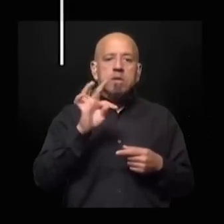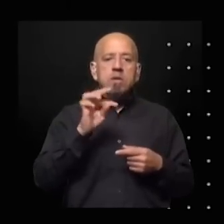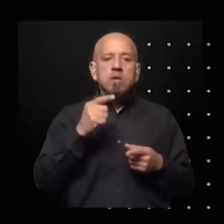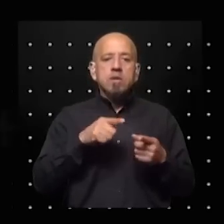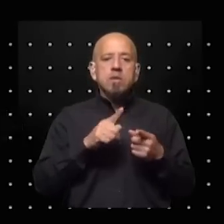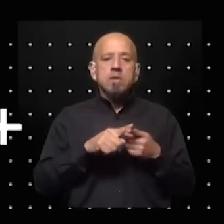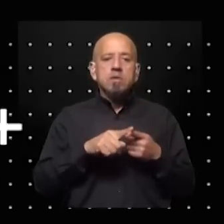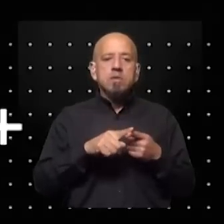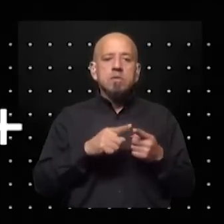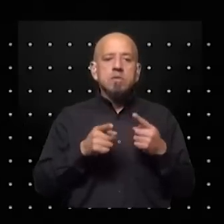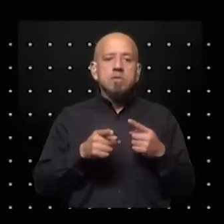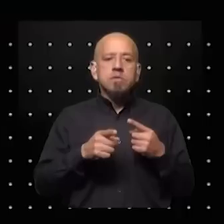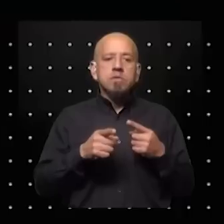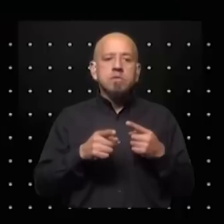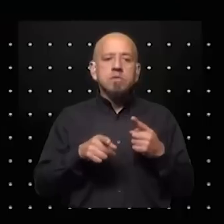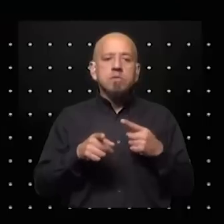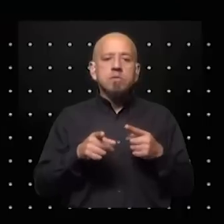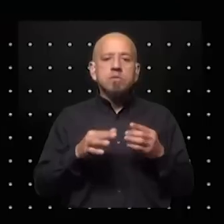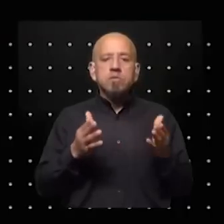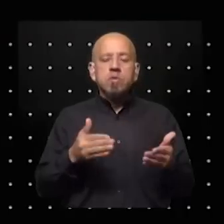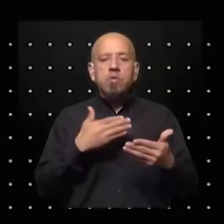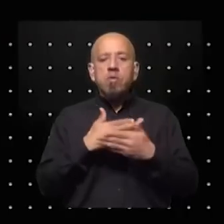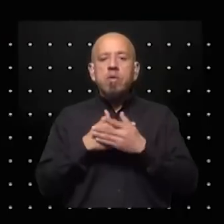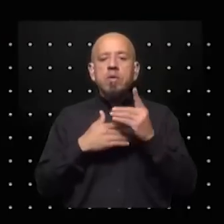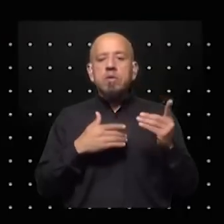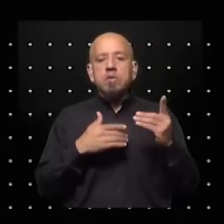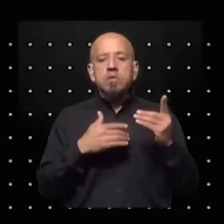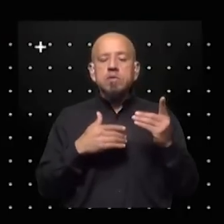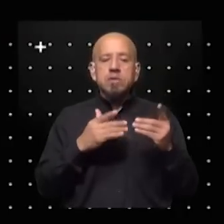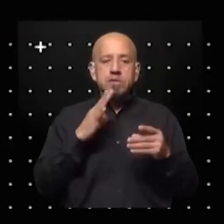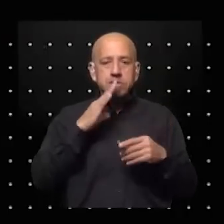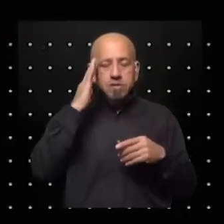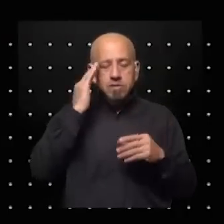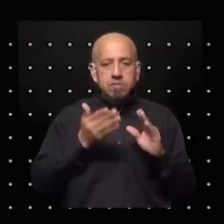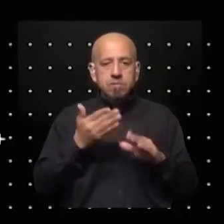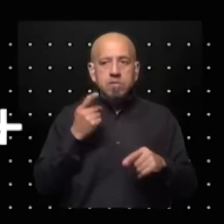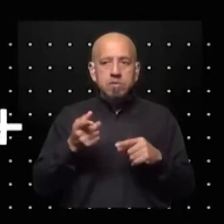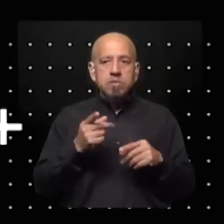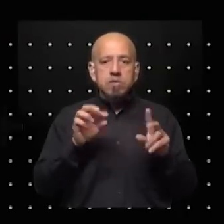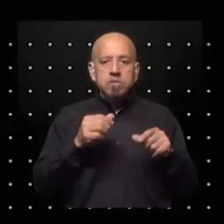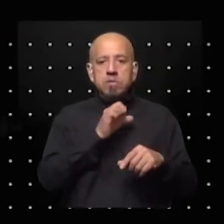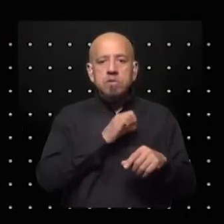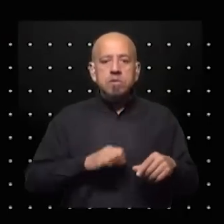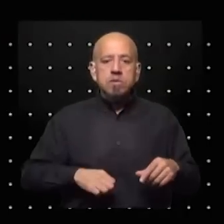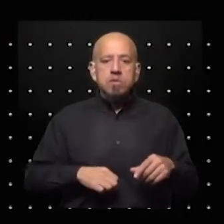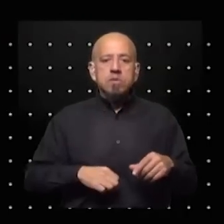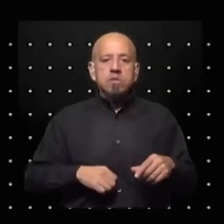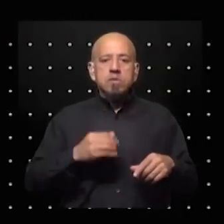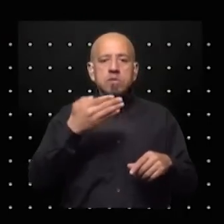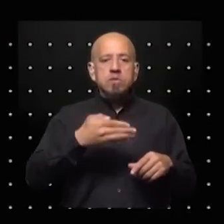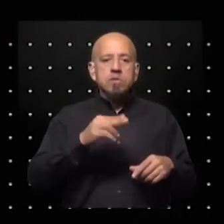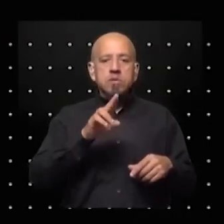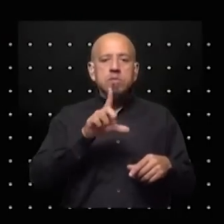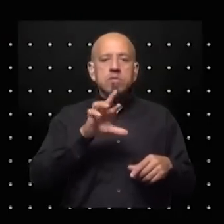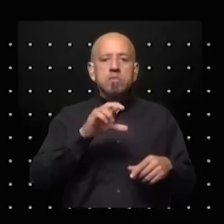un candidato totalmente derecha es un hombre más preparado en términos de estado que Patricia Bullrich